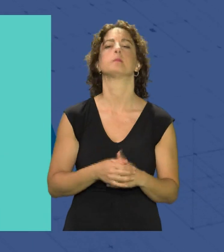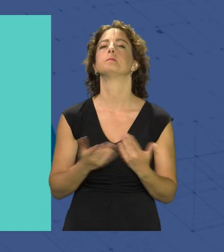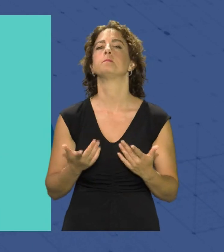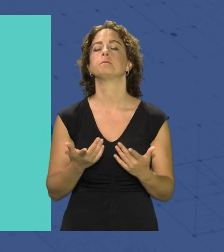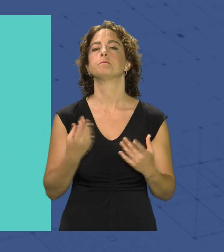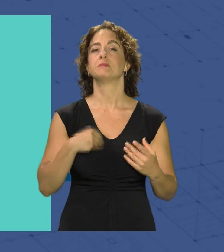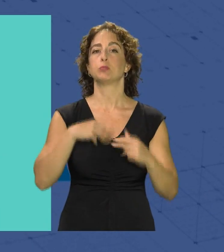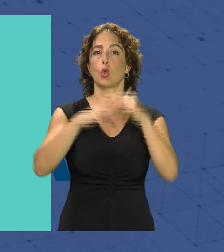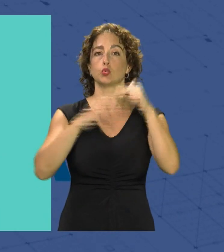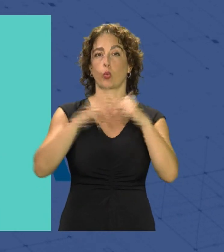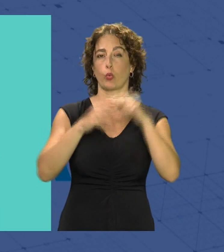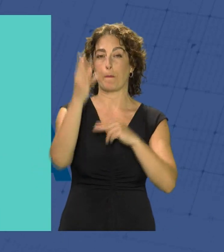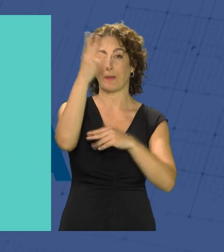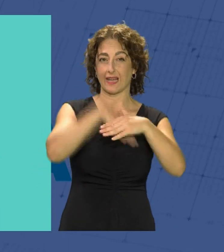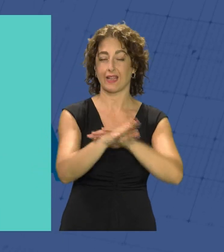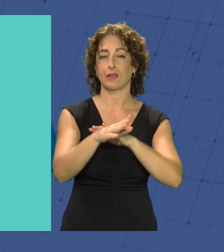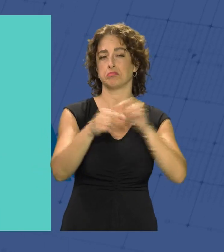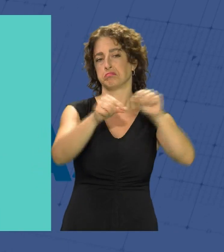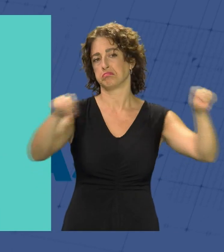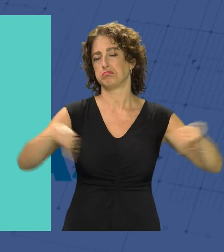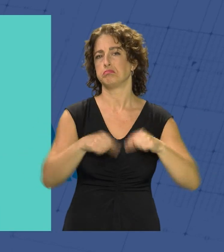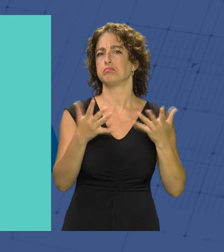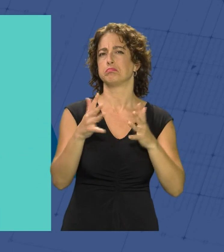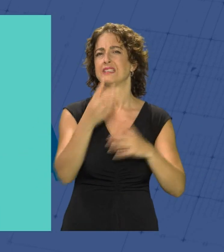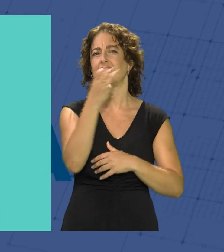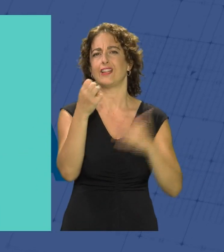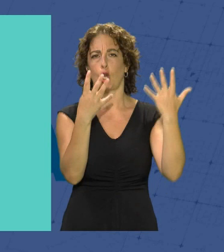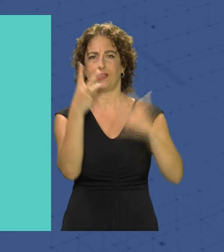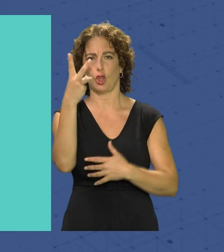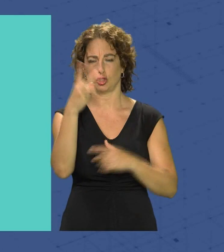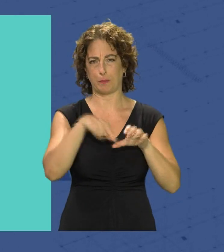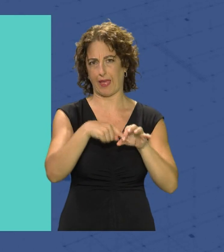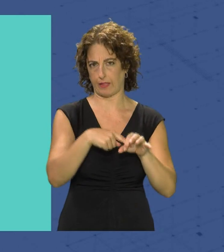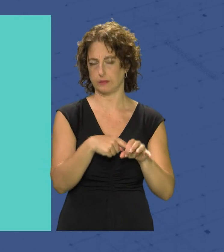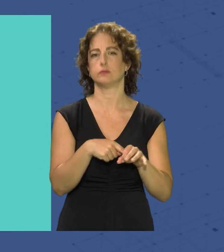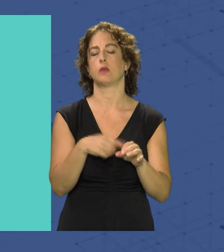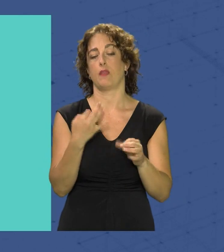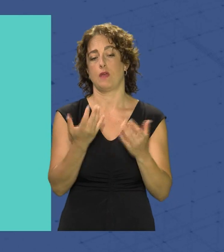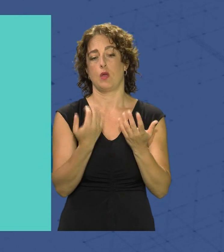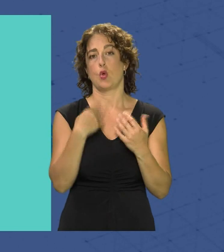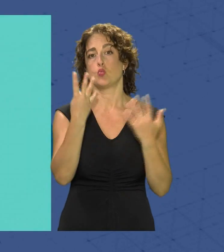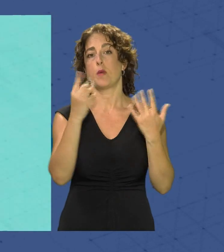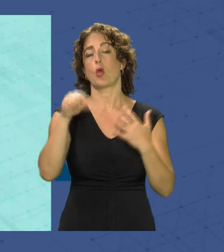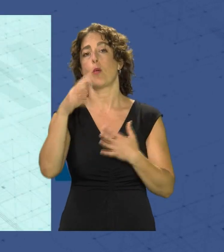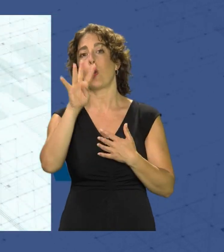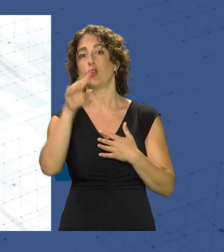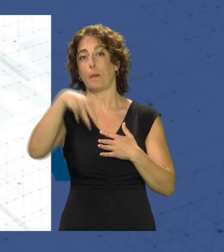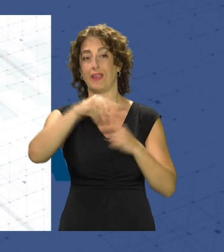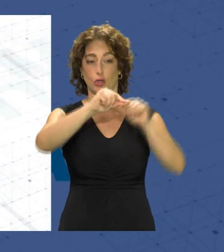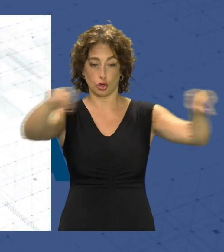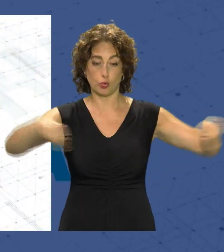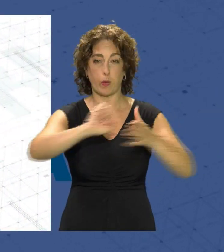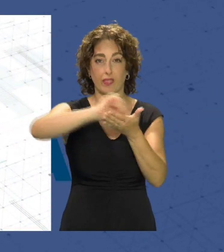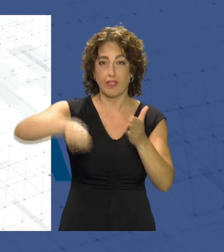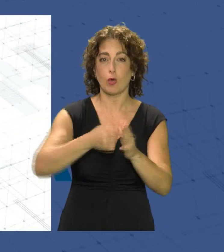dársena la construcción de este parking con una capacidad prevista de 392 plazas requiere un vaciado del terreno de 9,4 metros con pantallas ancladas